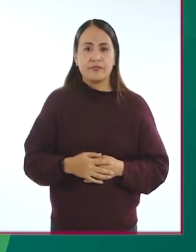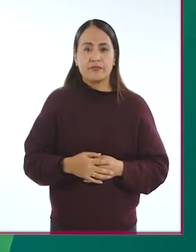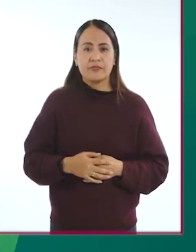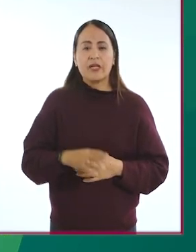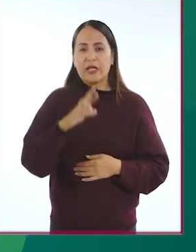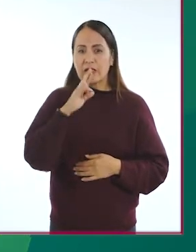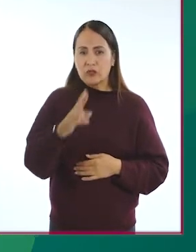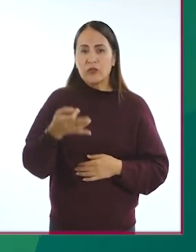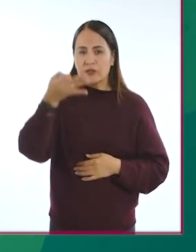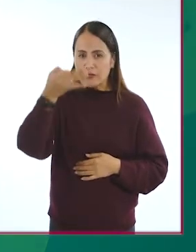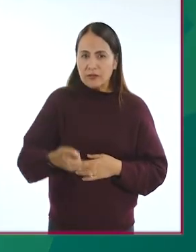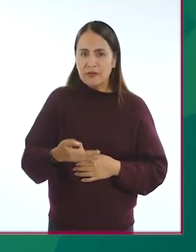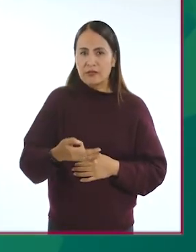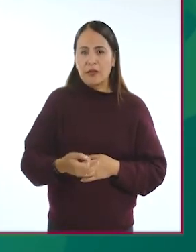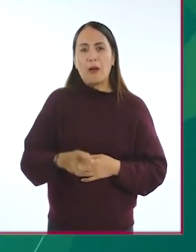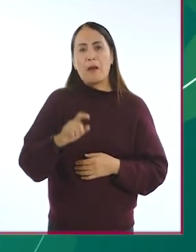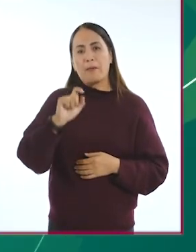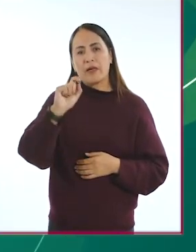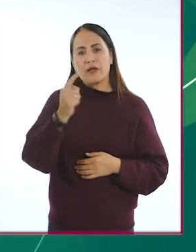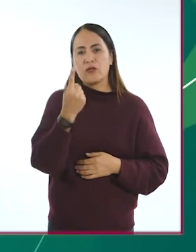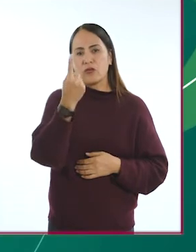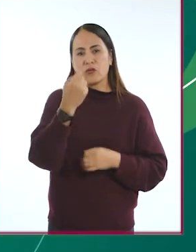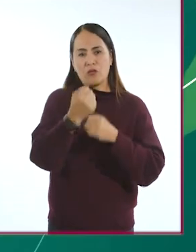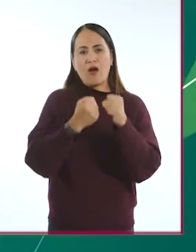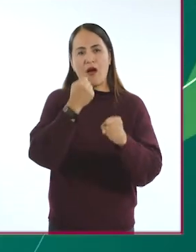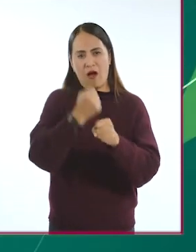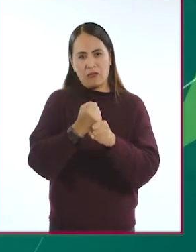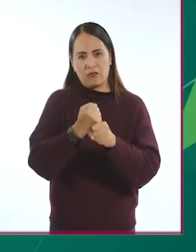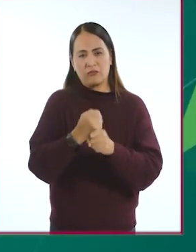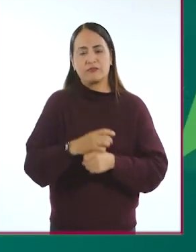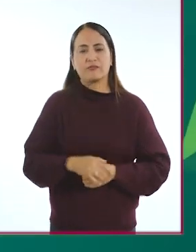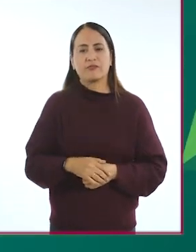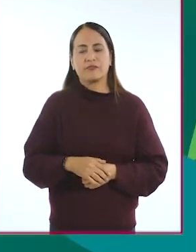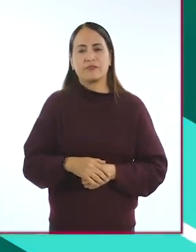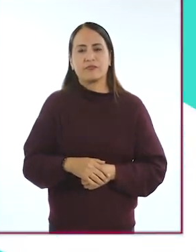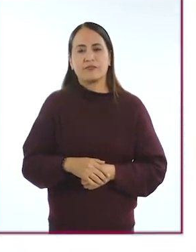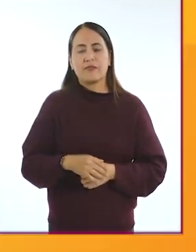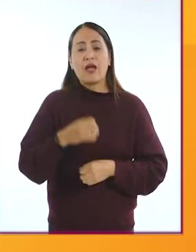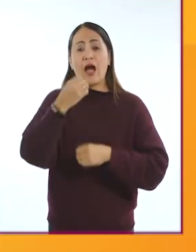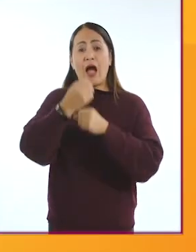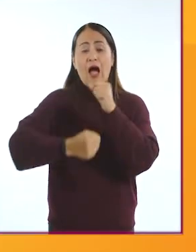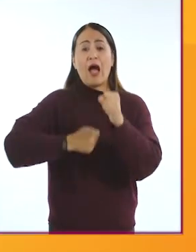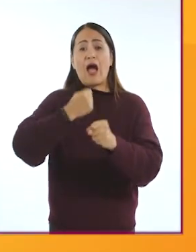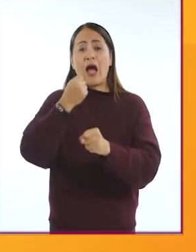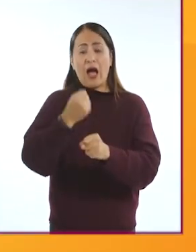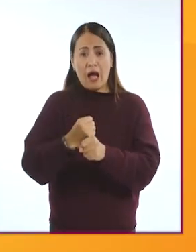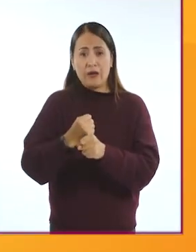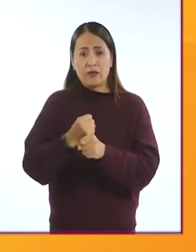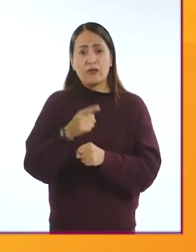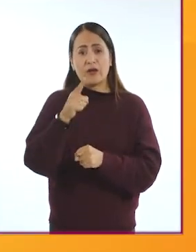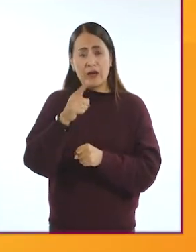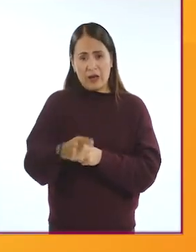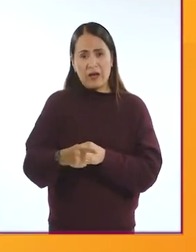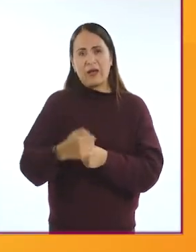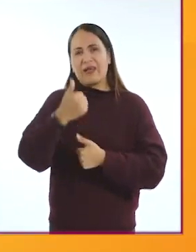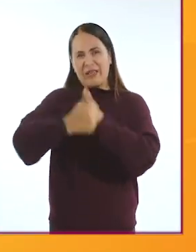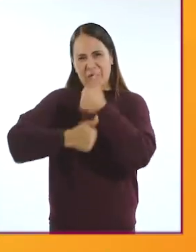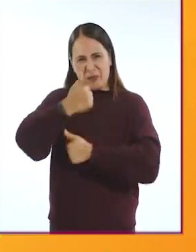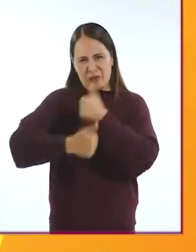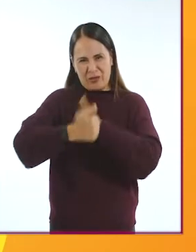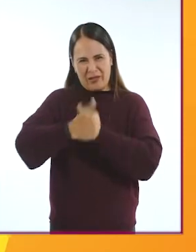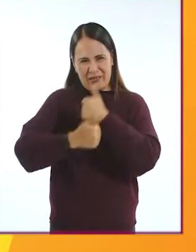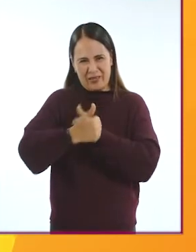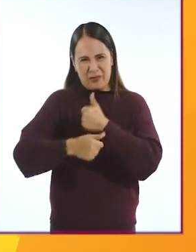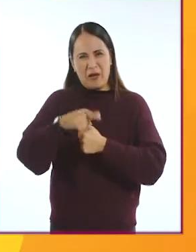La respuesta correcta es a los 21 años. ¿En qué año fue creado el primer torneo para